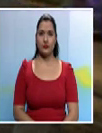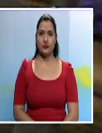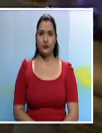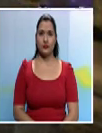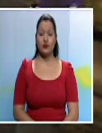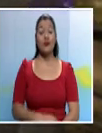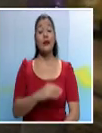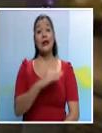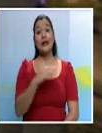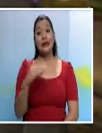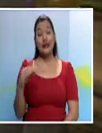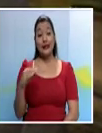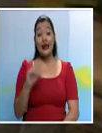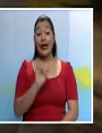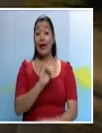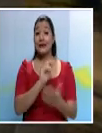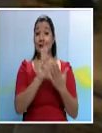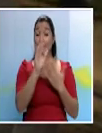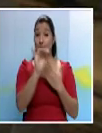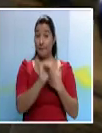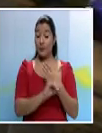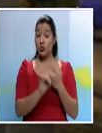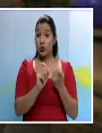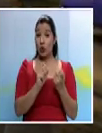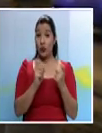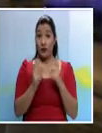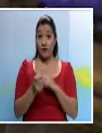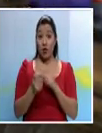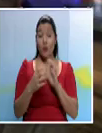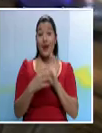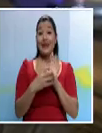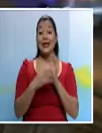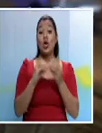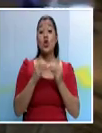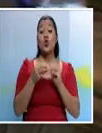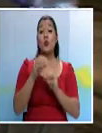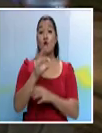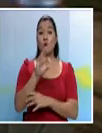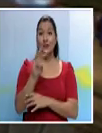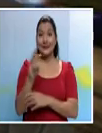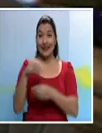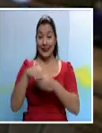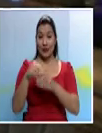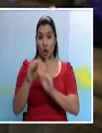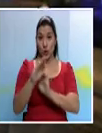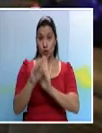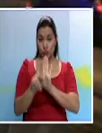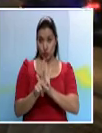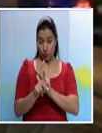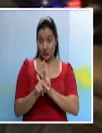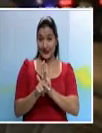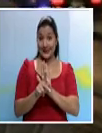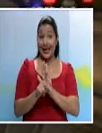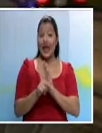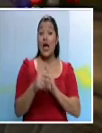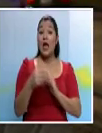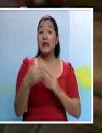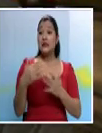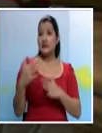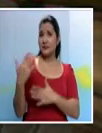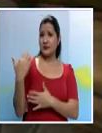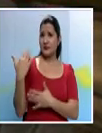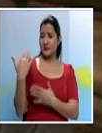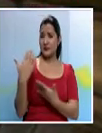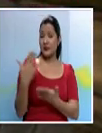Y a pesar de que este proyecto de reforma al artículo 96 de la Constitución Política, cuando fue presentado días atrás,